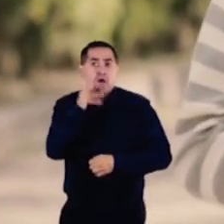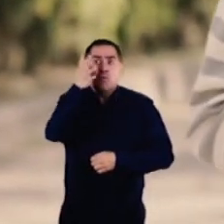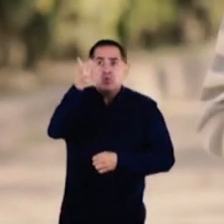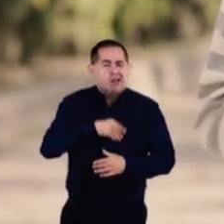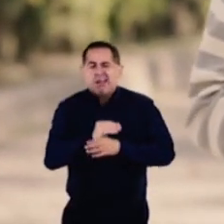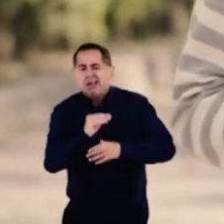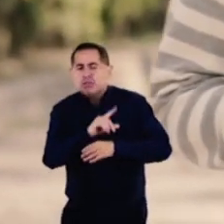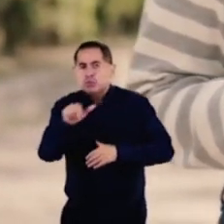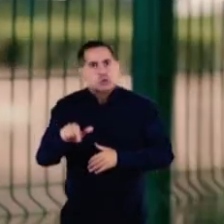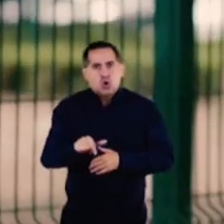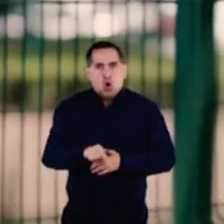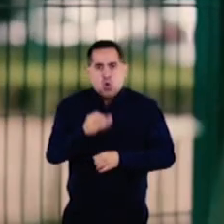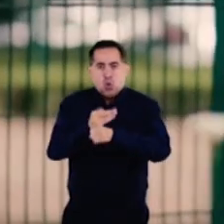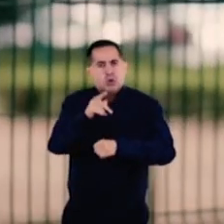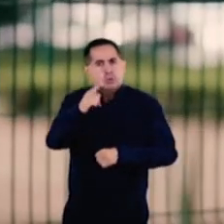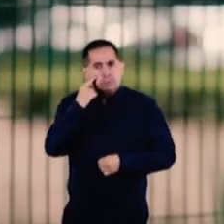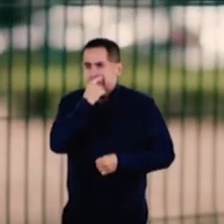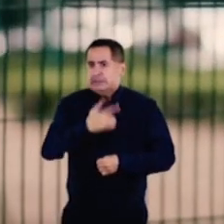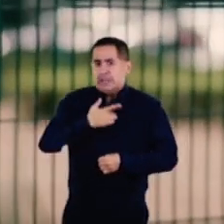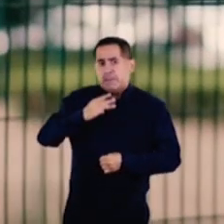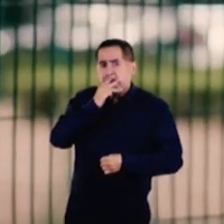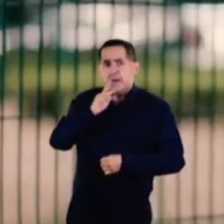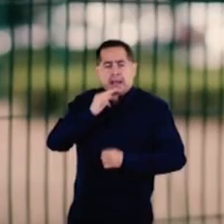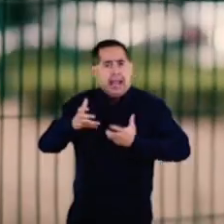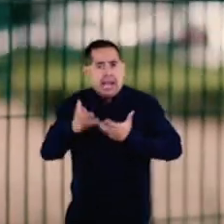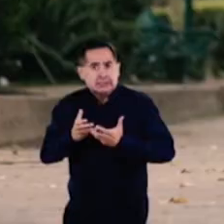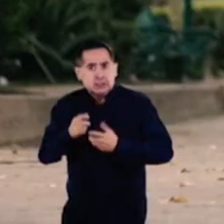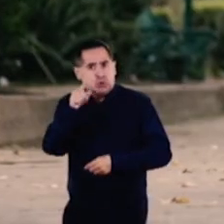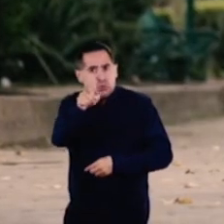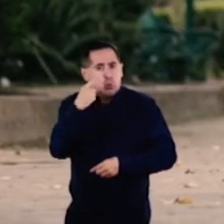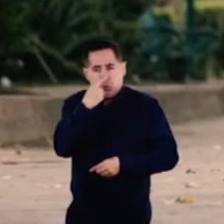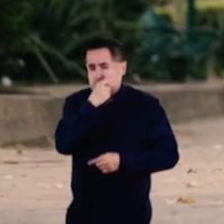No dejes en vista tu futuro. Tú decides conocer mamá o papá.